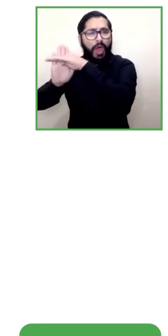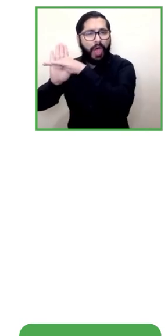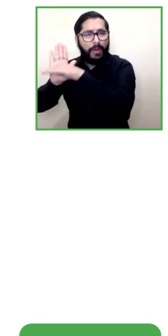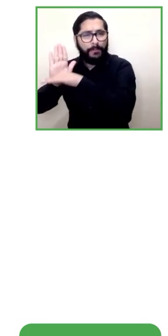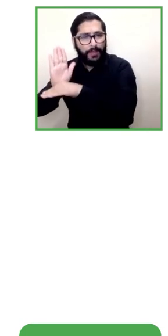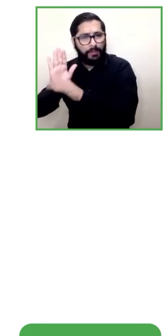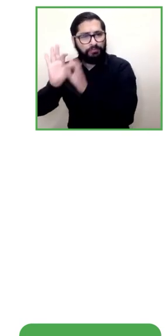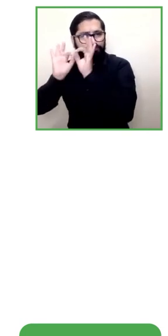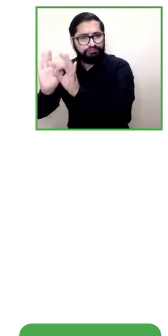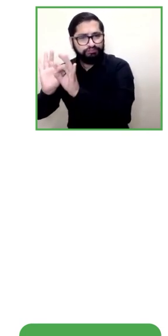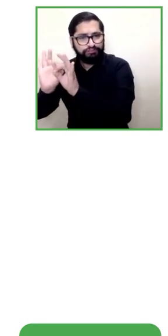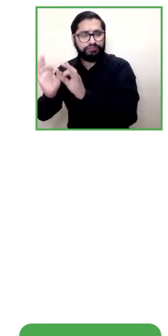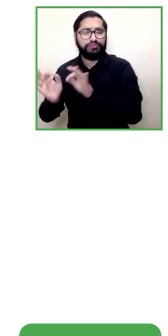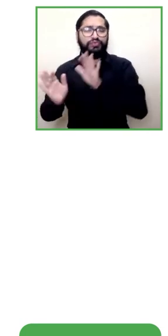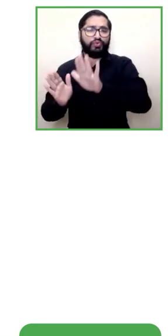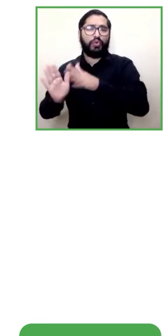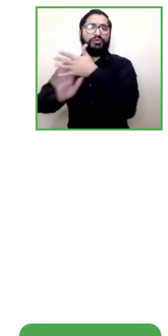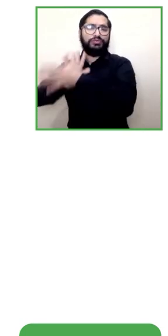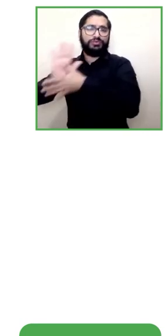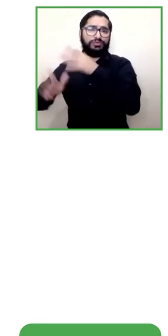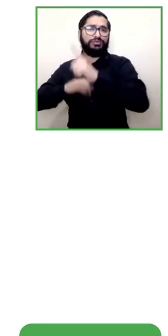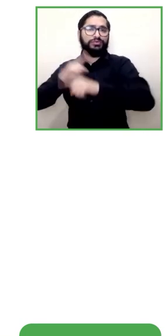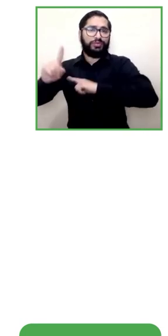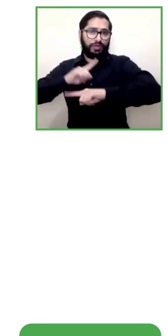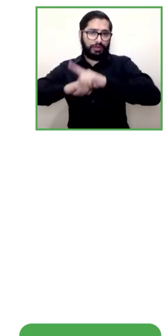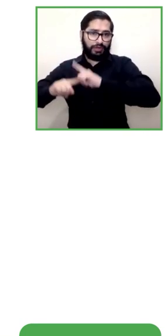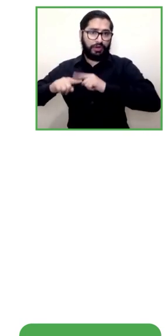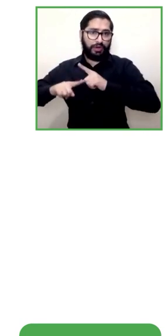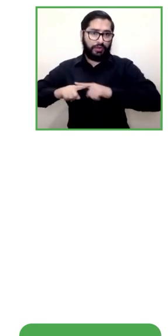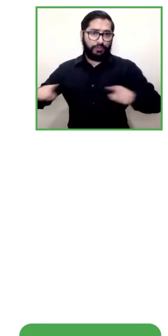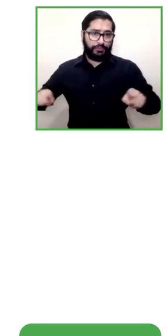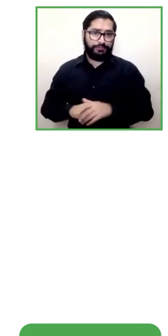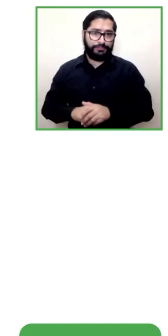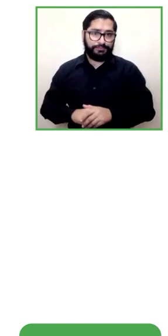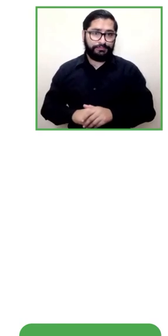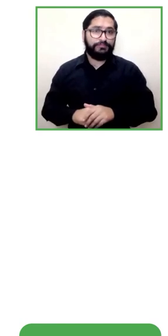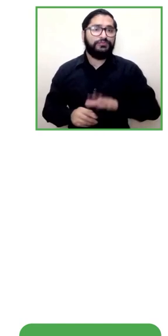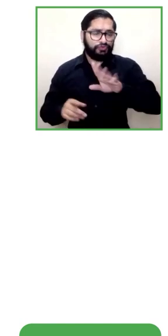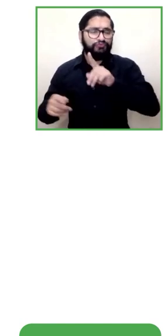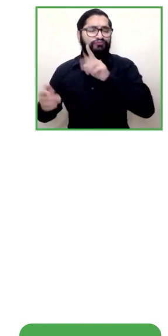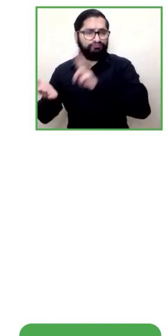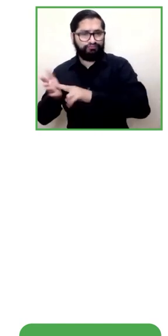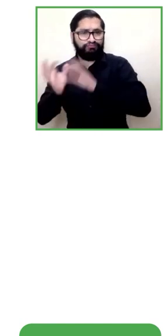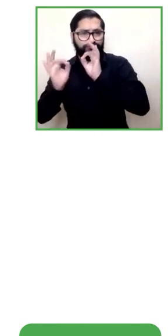la distintas culturas cambian la distinta lengua de señas y en verdad no hay documentación